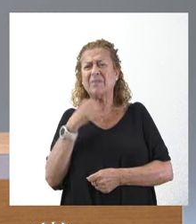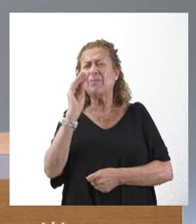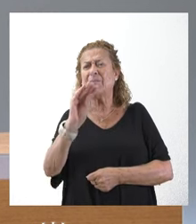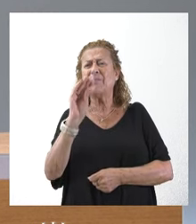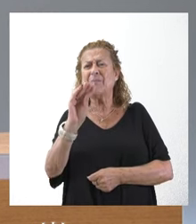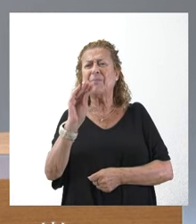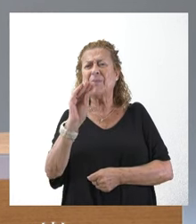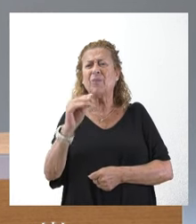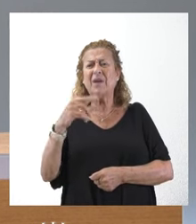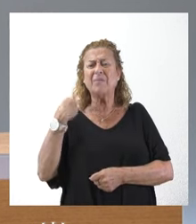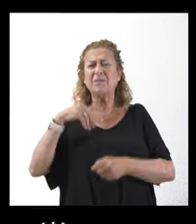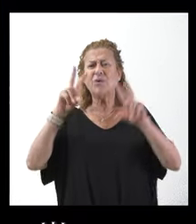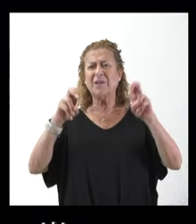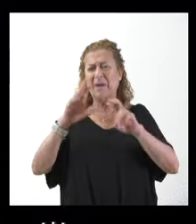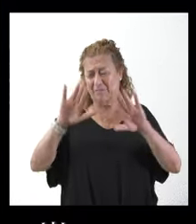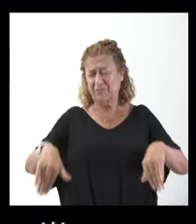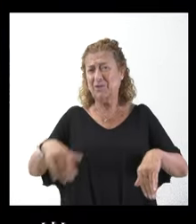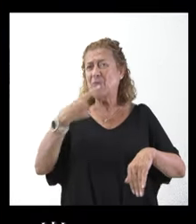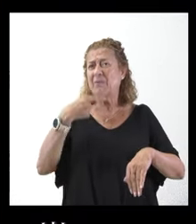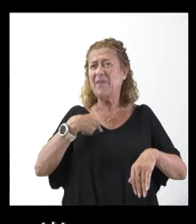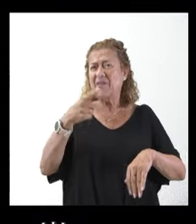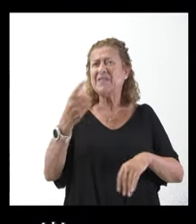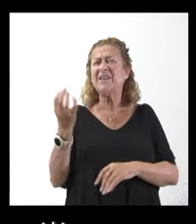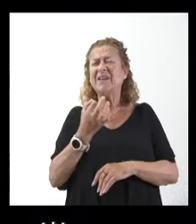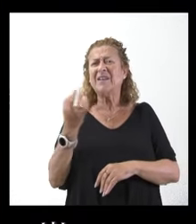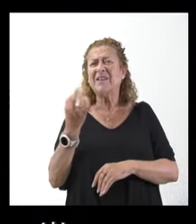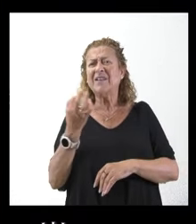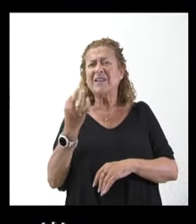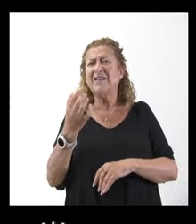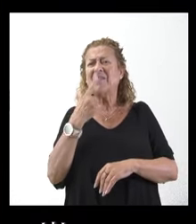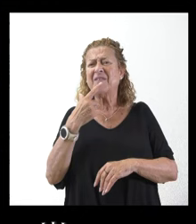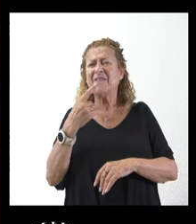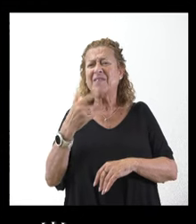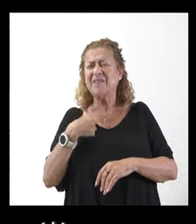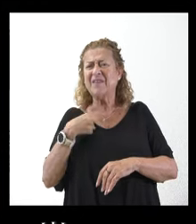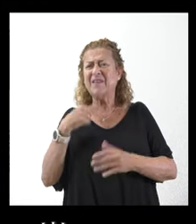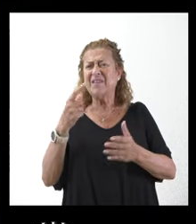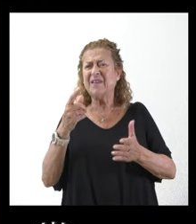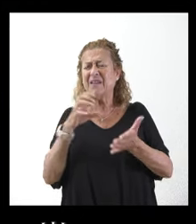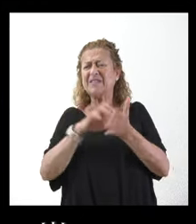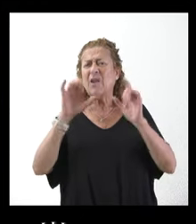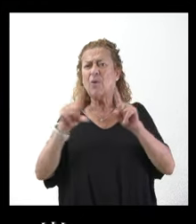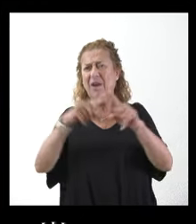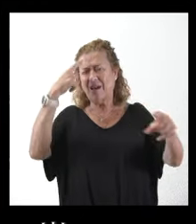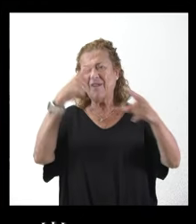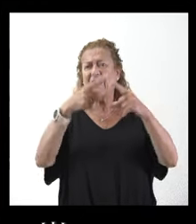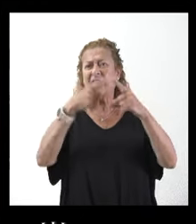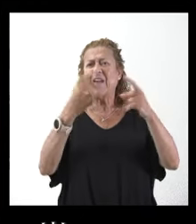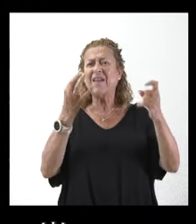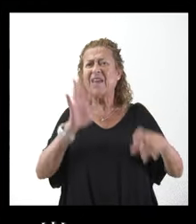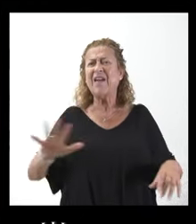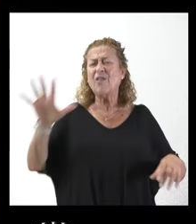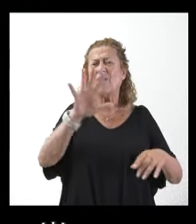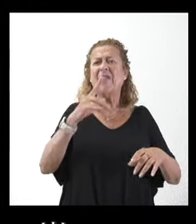en referencia a esta última valoración que nos ha hecho, qué área nos ha destacado, las áreas en que Castilla y León es referencia, en qué áreas se pondrían a